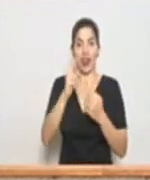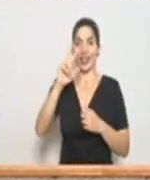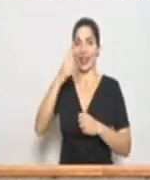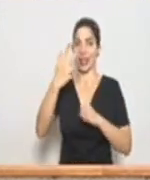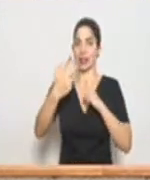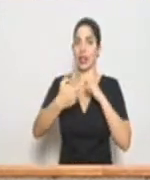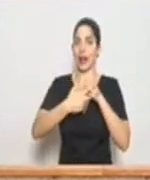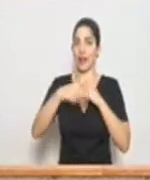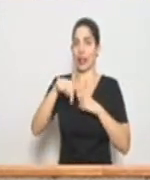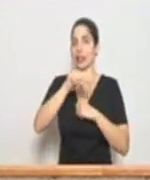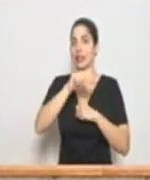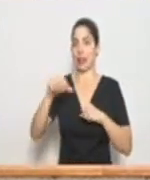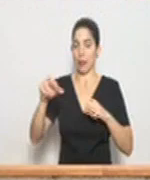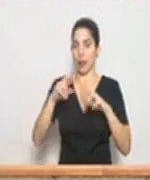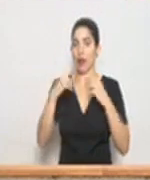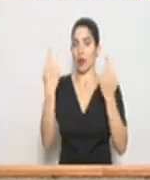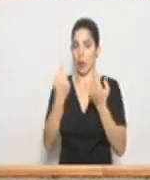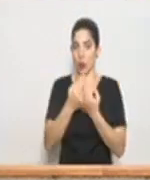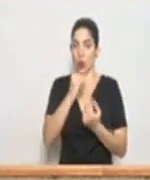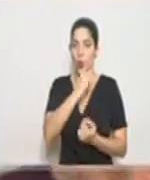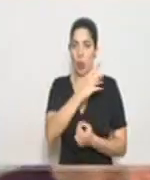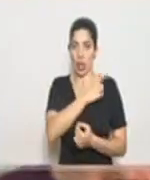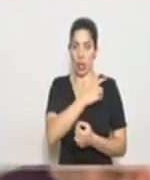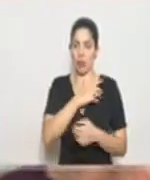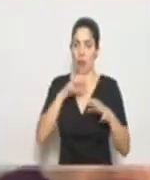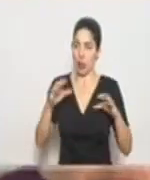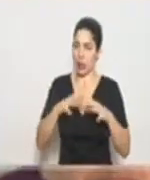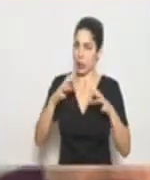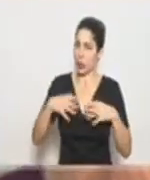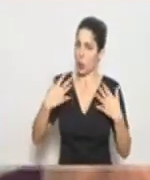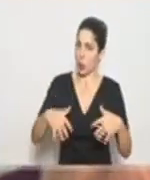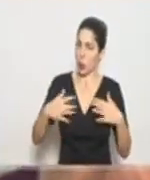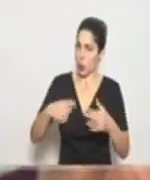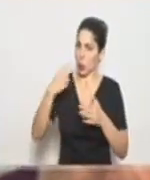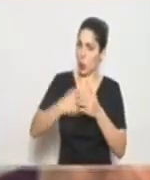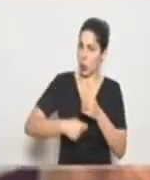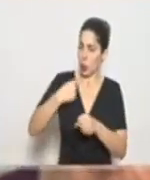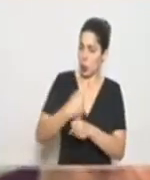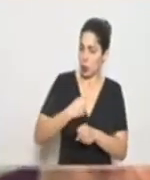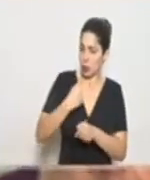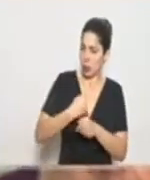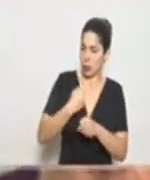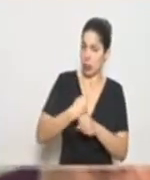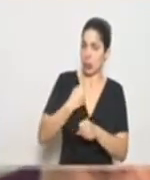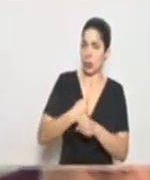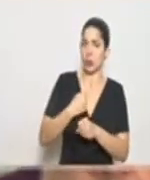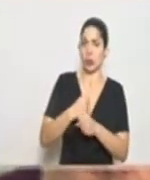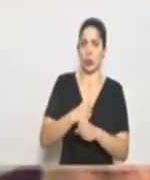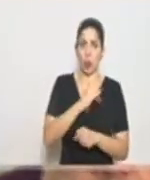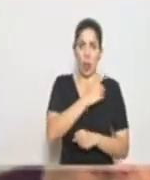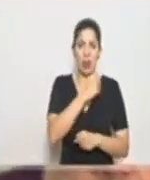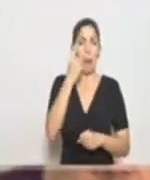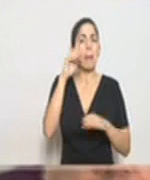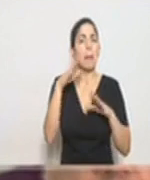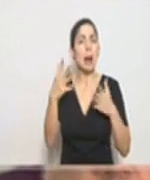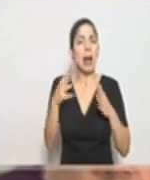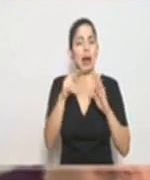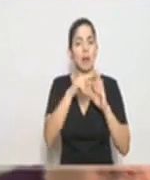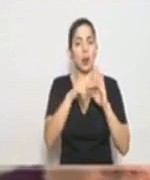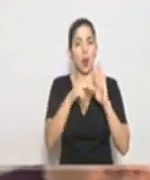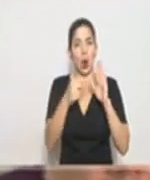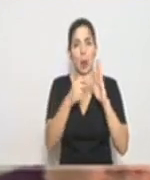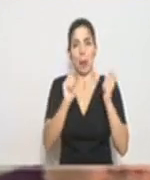vez de esta semana. Ha habido una actividad intensa de la Junta Directiva en modificaciones de ciertas